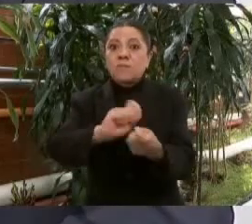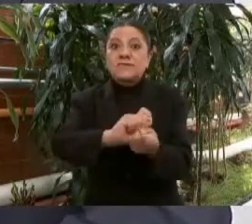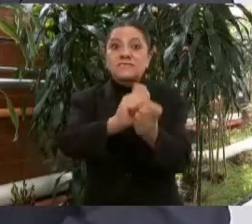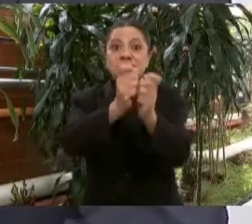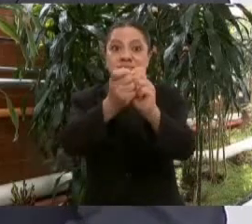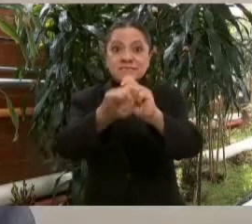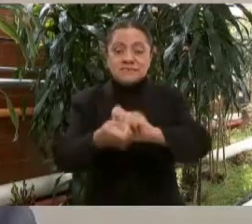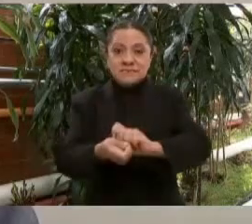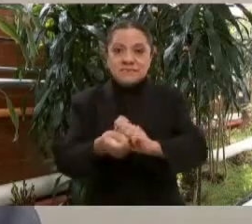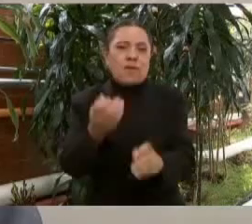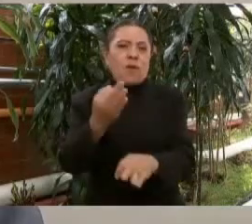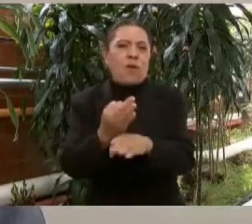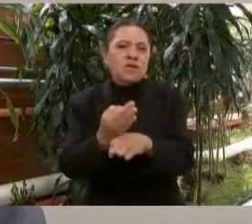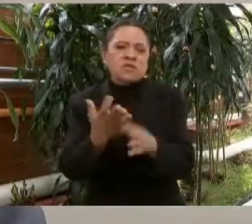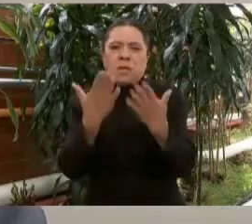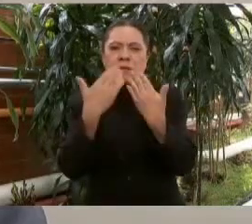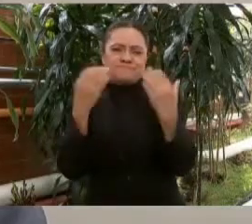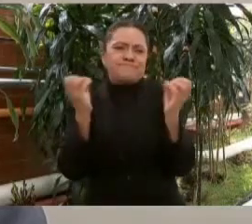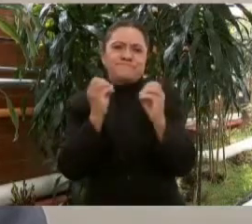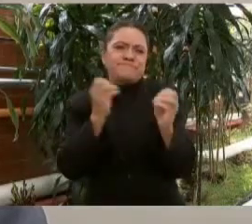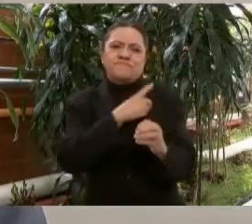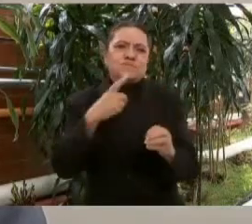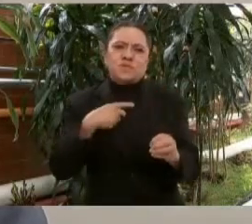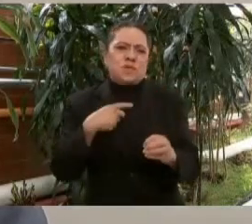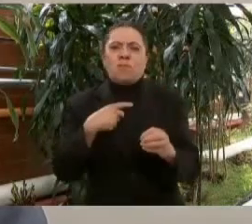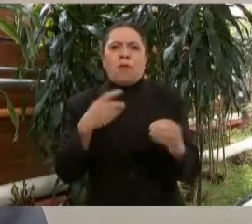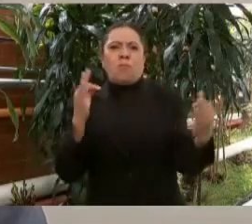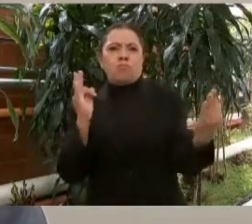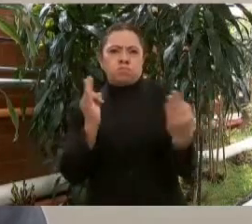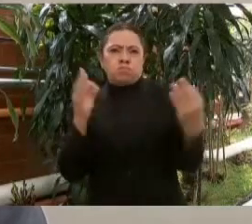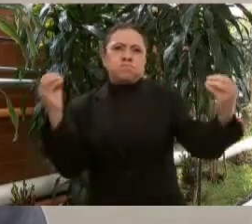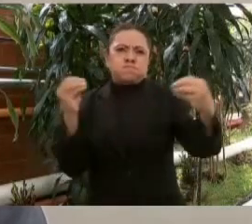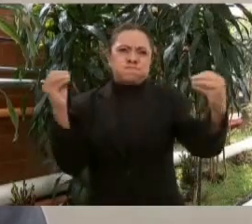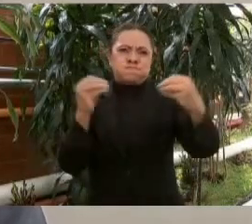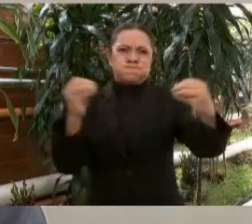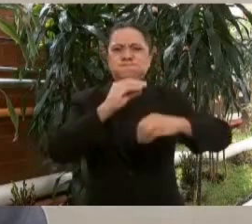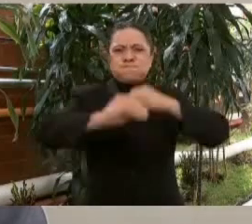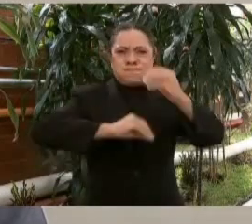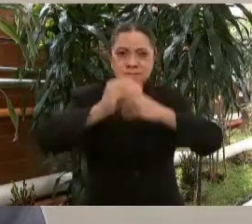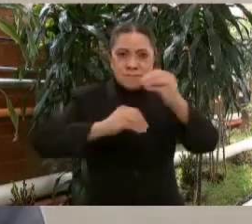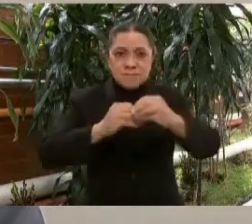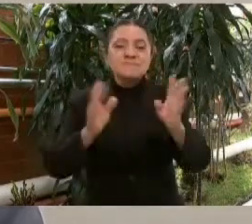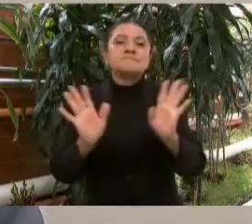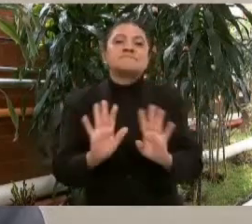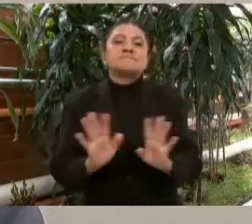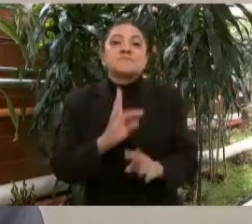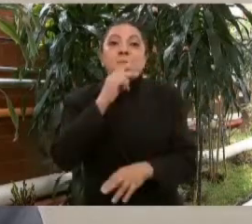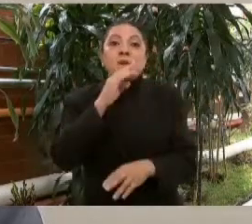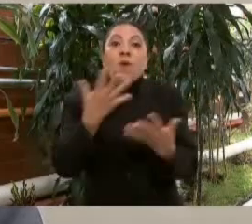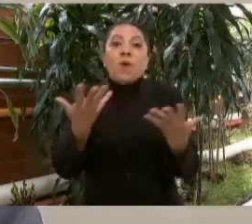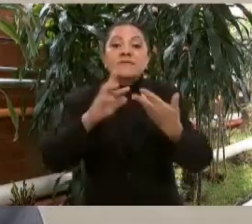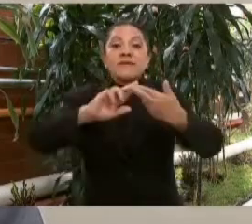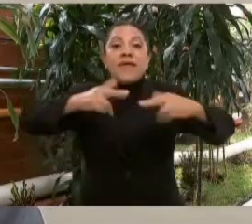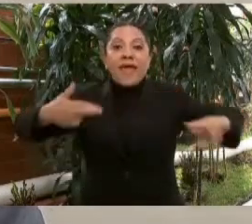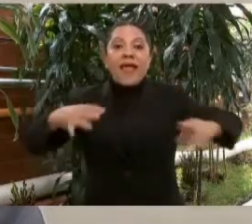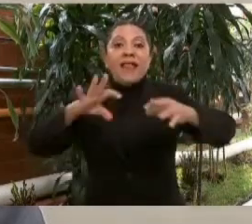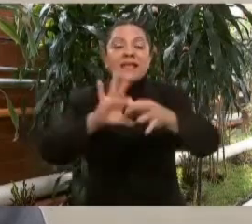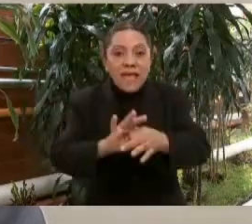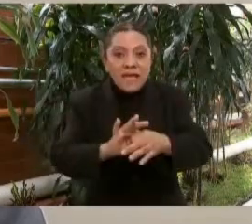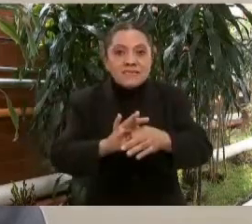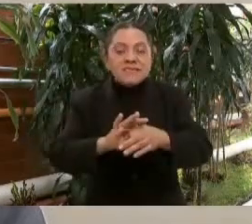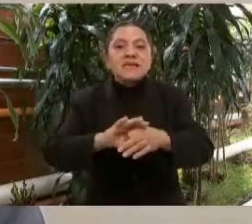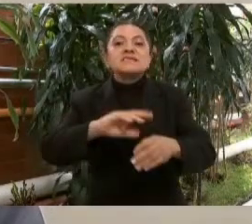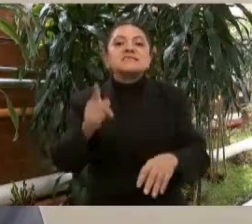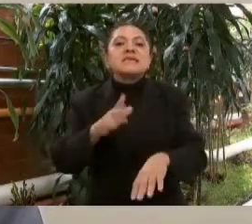No es momento de confrontaciones, es momento de generar alianzas y de ser más pertenecivos